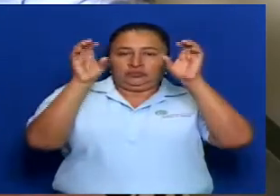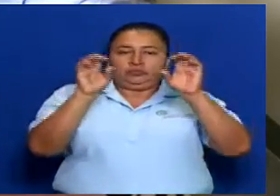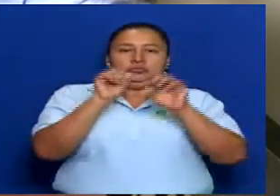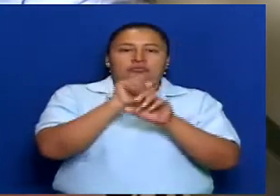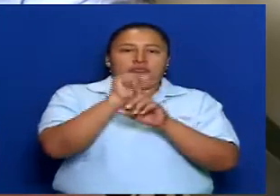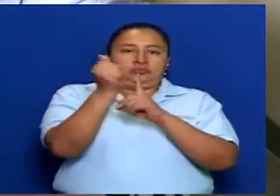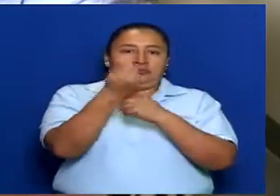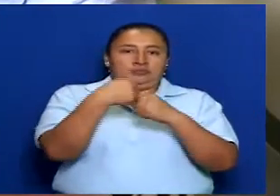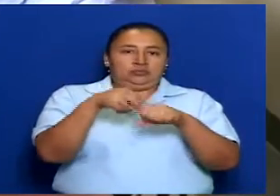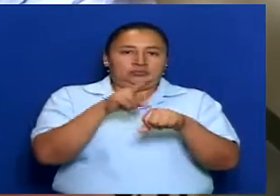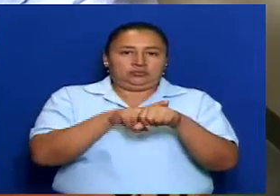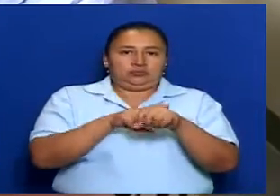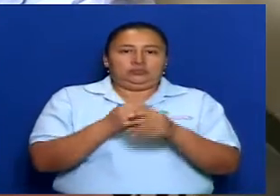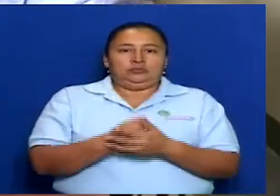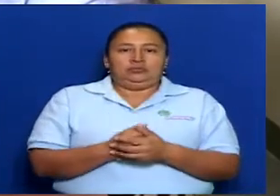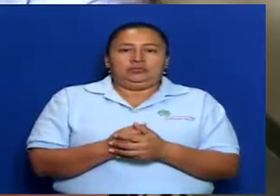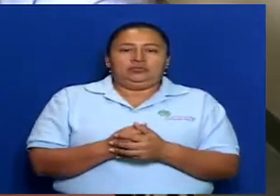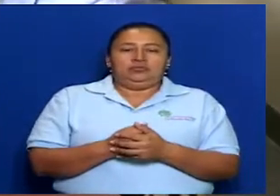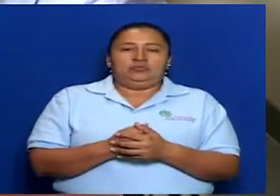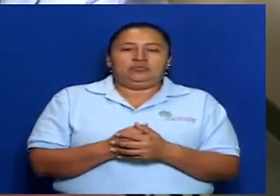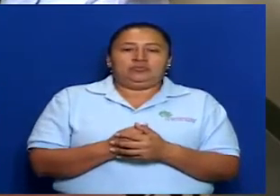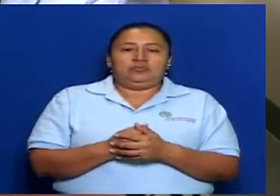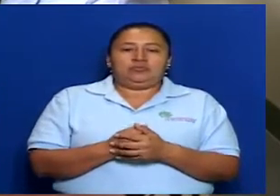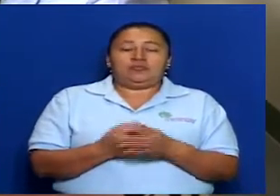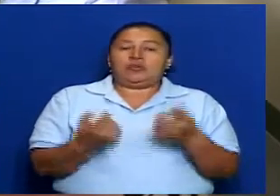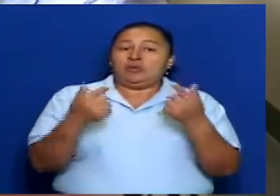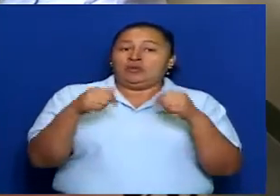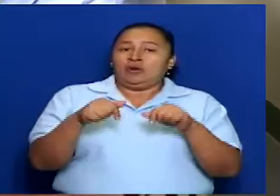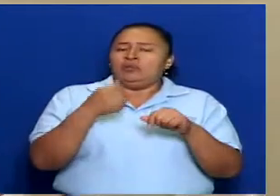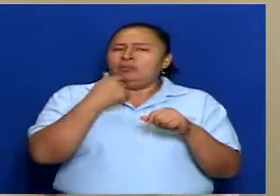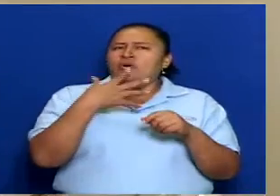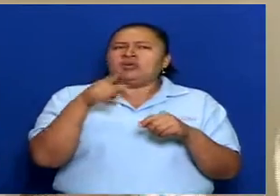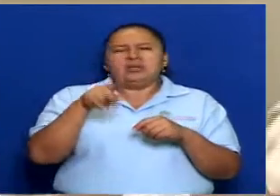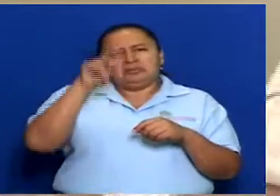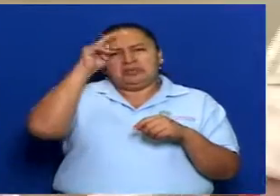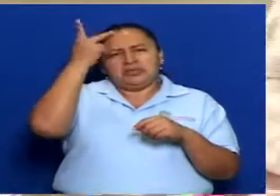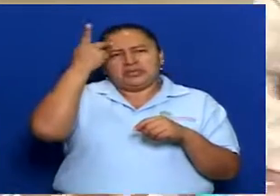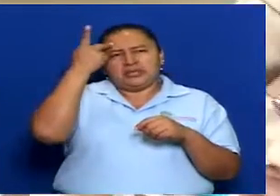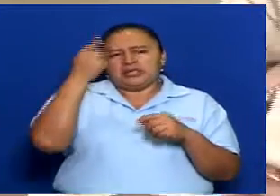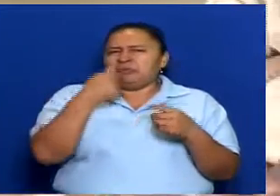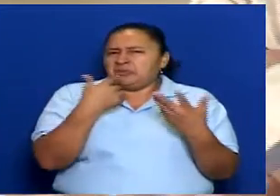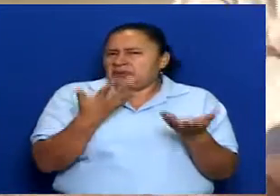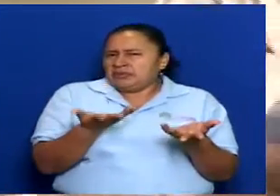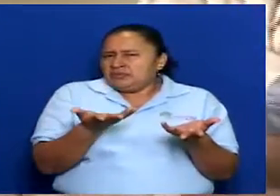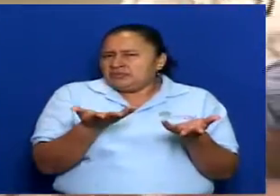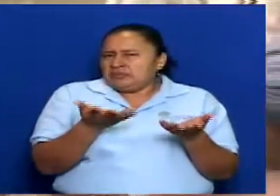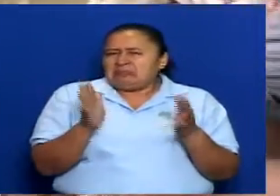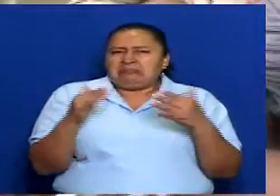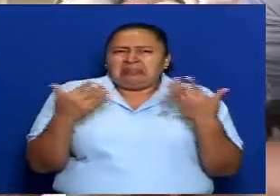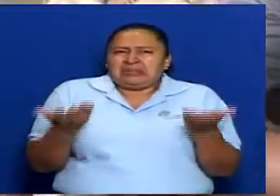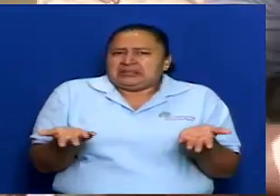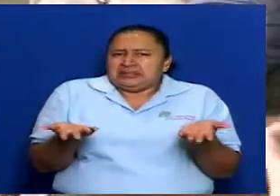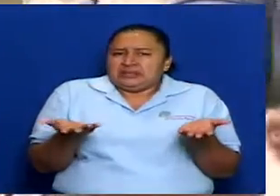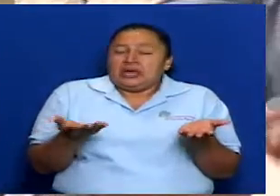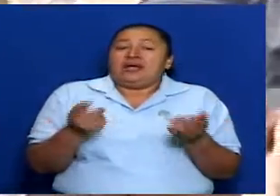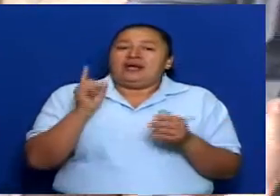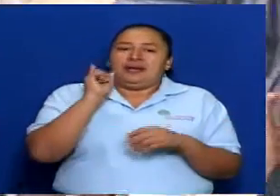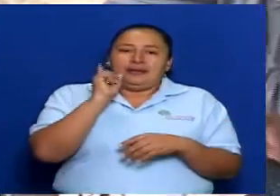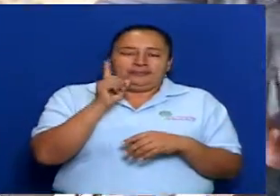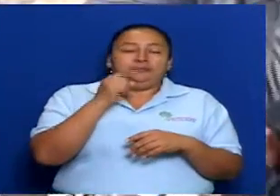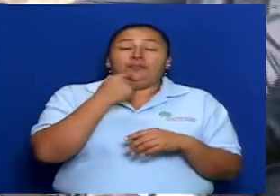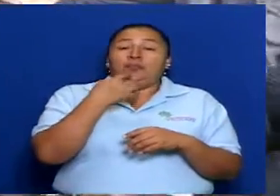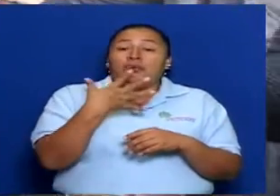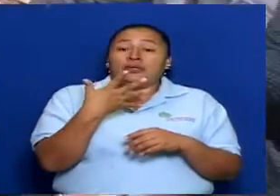legislativo. Ahora, ¿por qué esta política? Precisamente por la complejidad de la